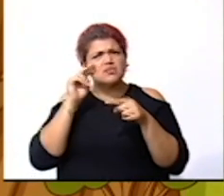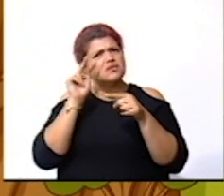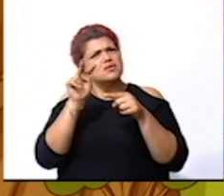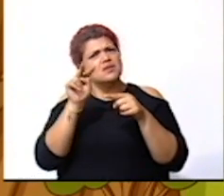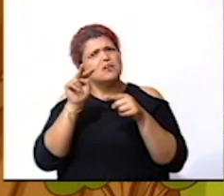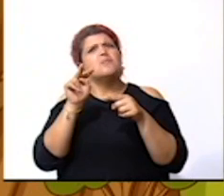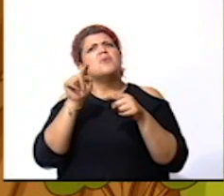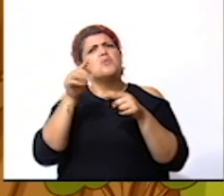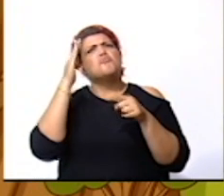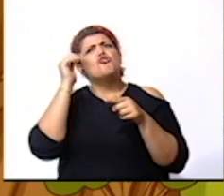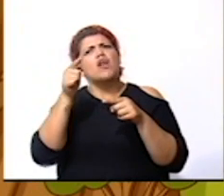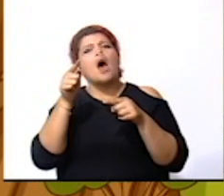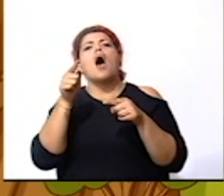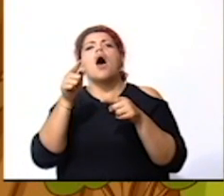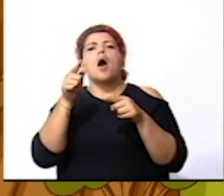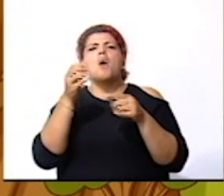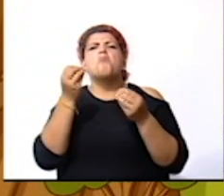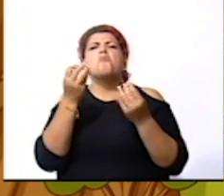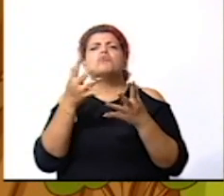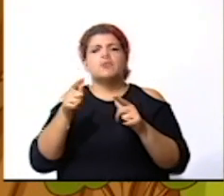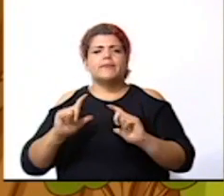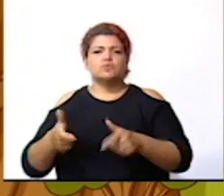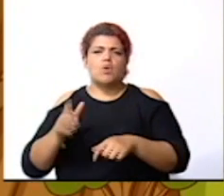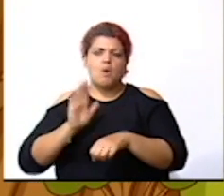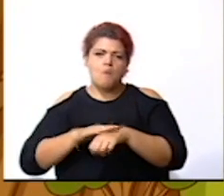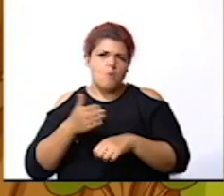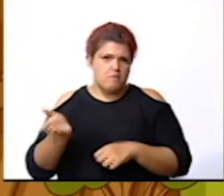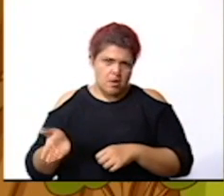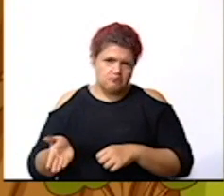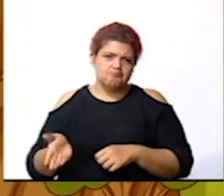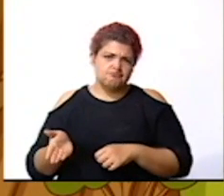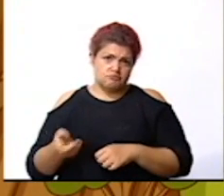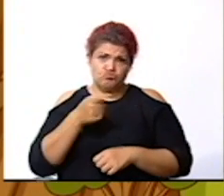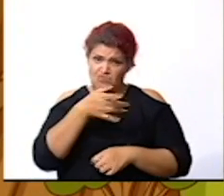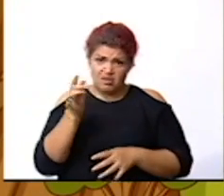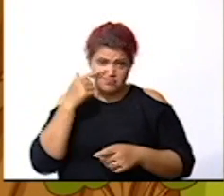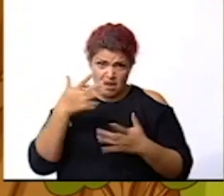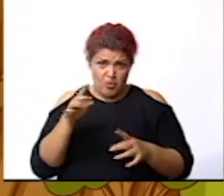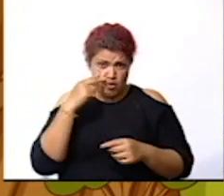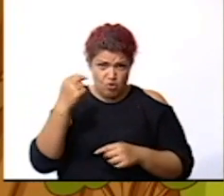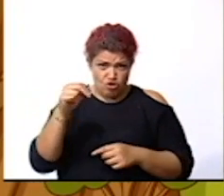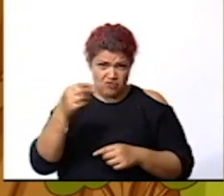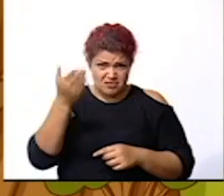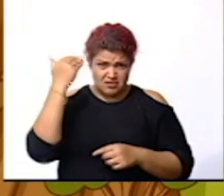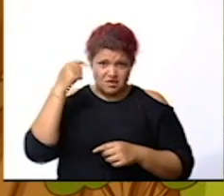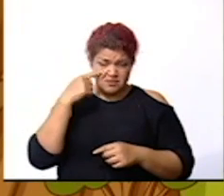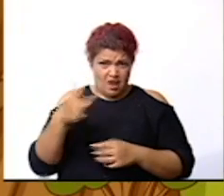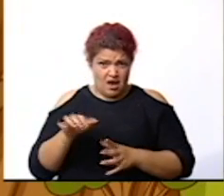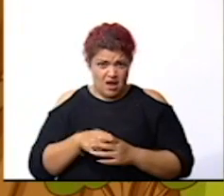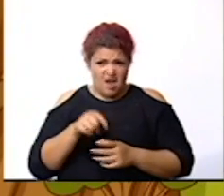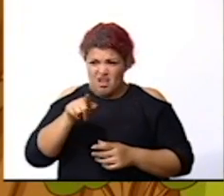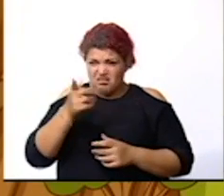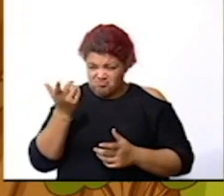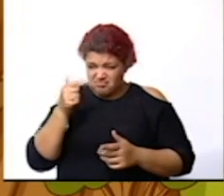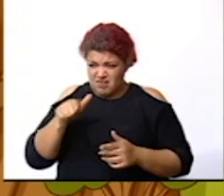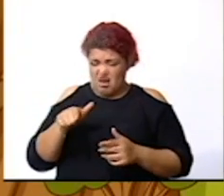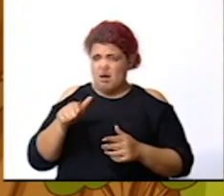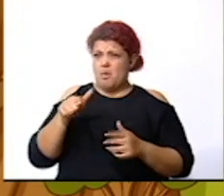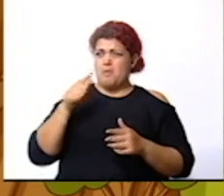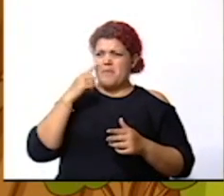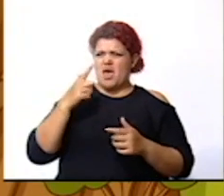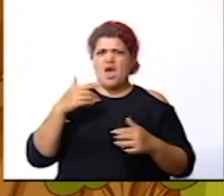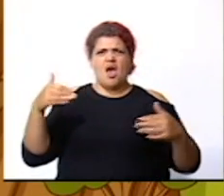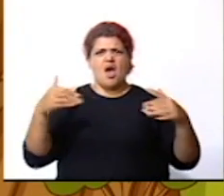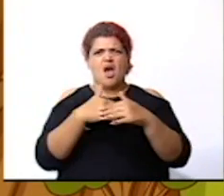es producto de eso sí han visto ustedes las noticias en estos días donde aparece en una